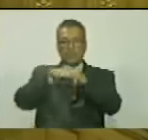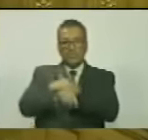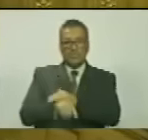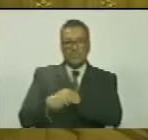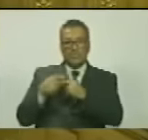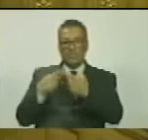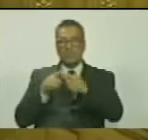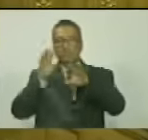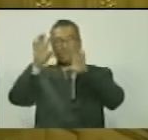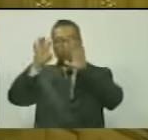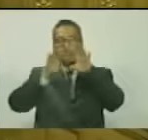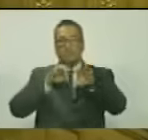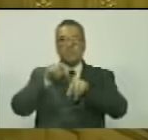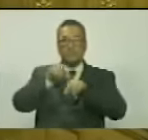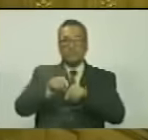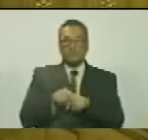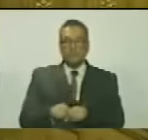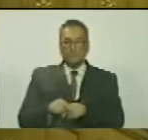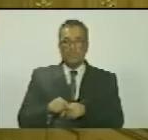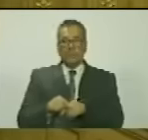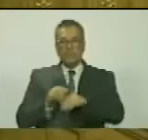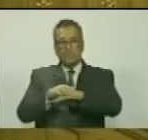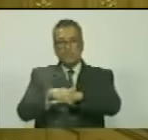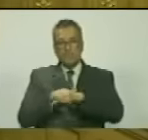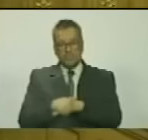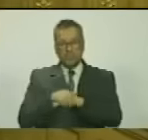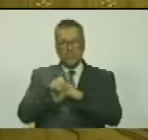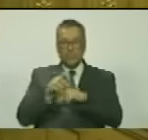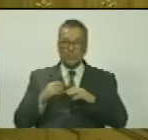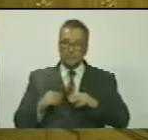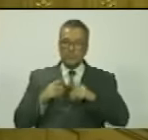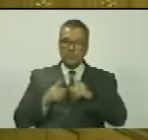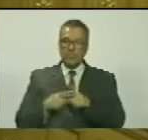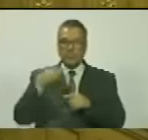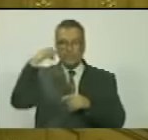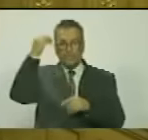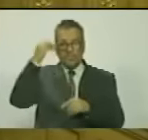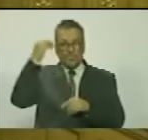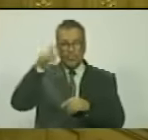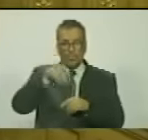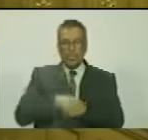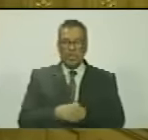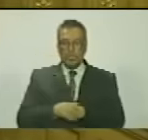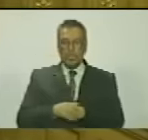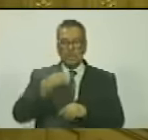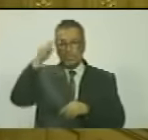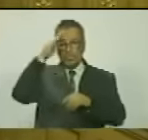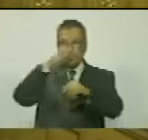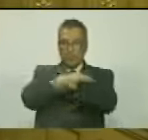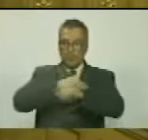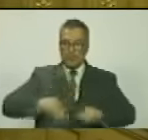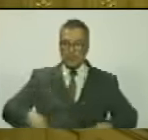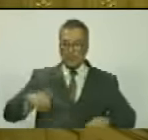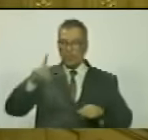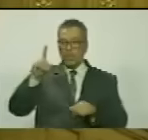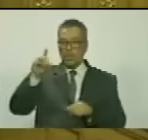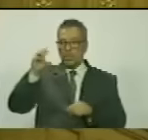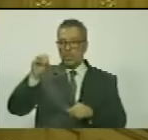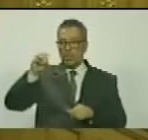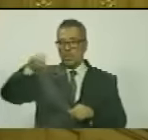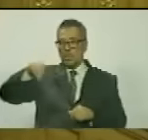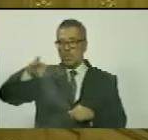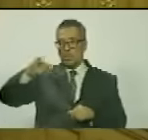extranjera por parte del imperio británico considerando que el general Domingo Antonio